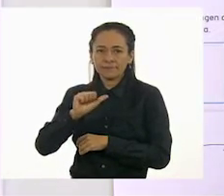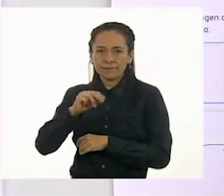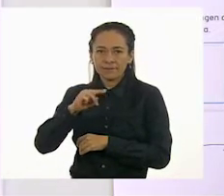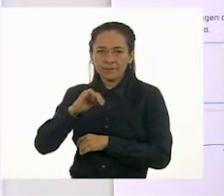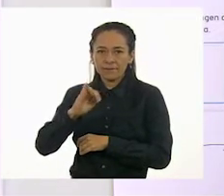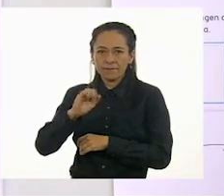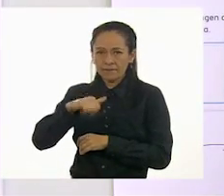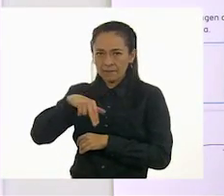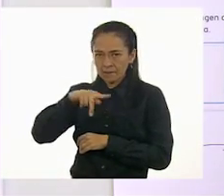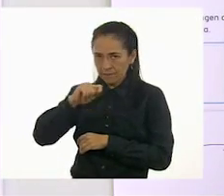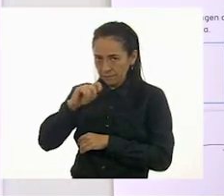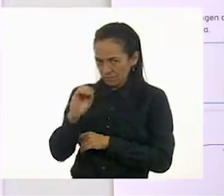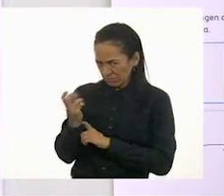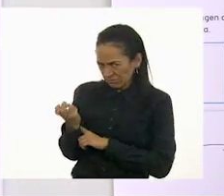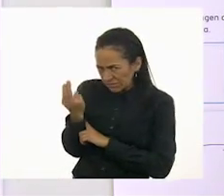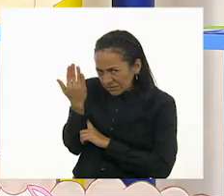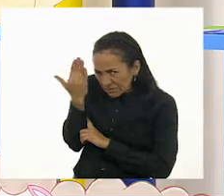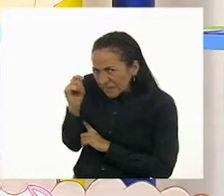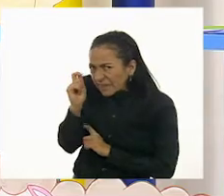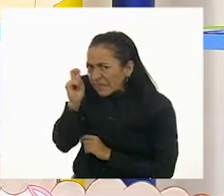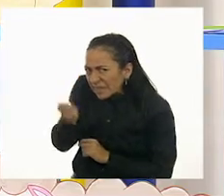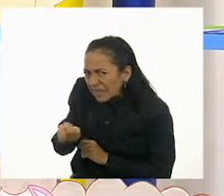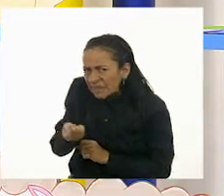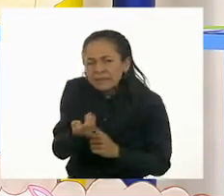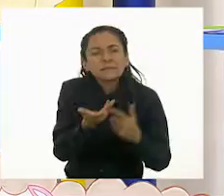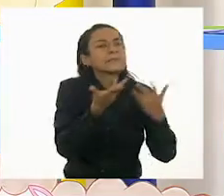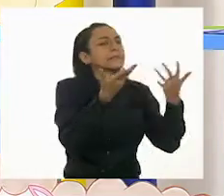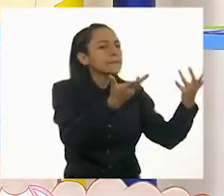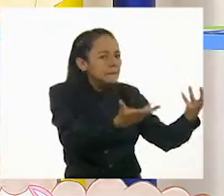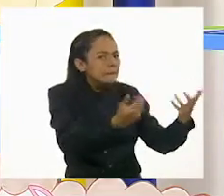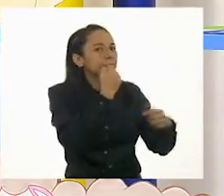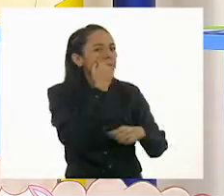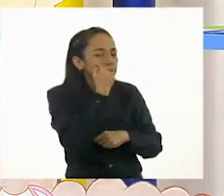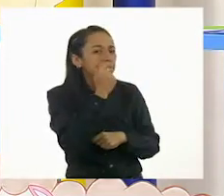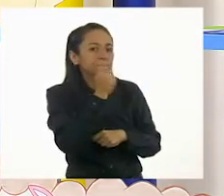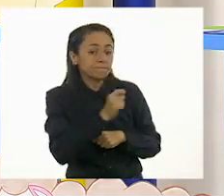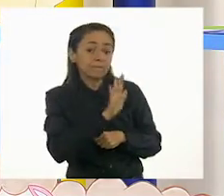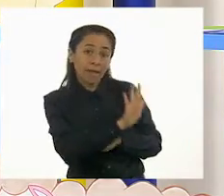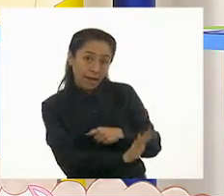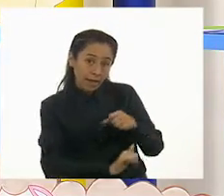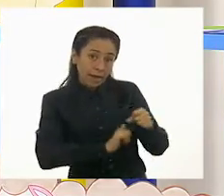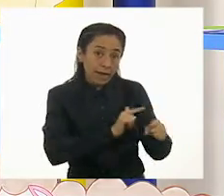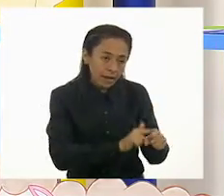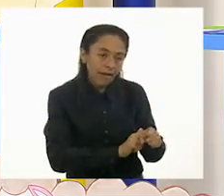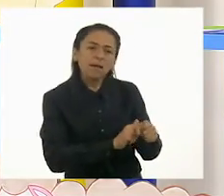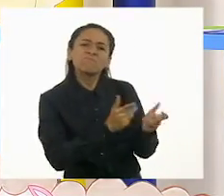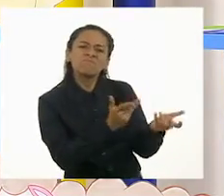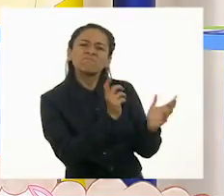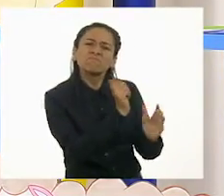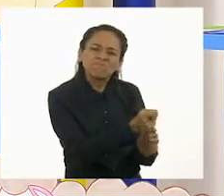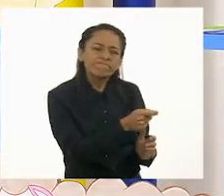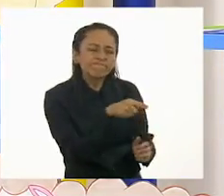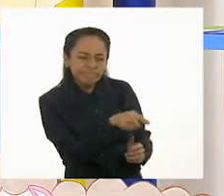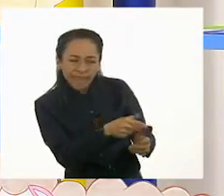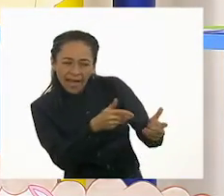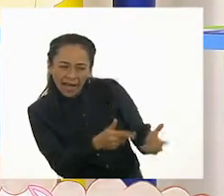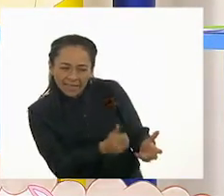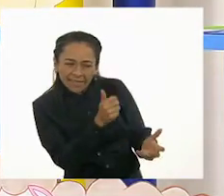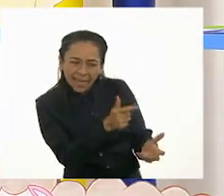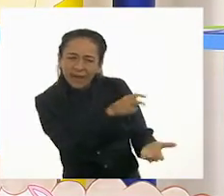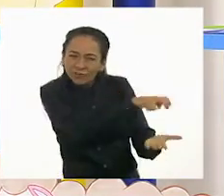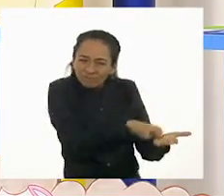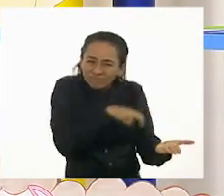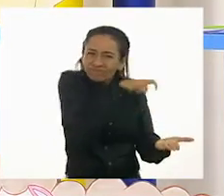El adiestramiento quiere decir que nosotros podemos enseñar a los animales a realizar alguna actividad. Por ejemplo,